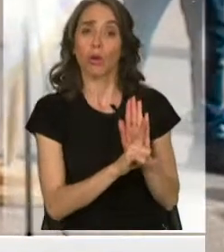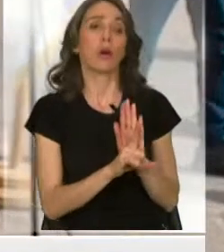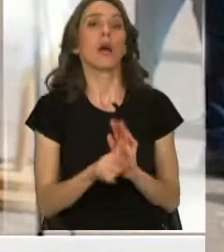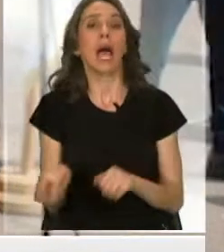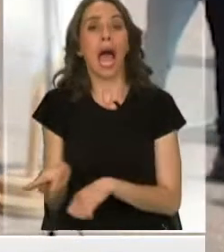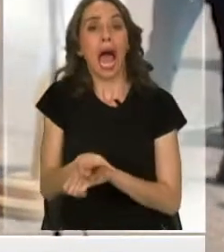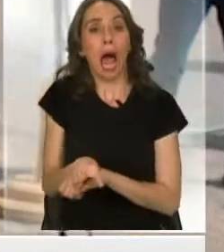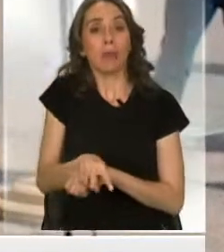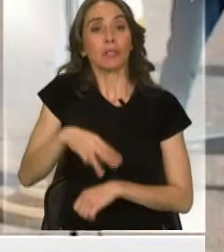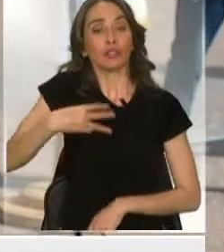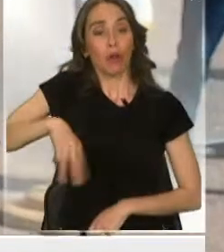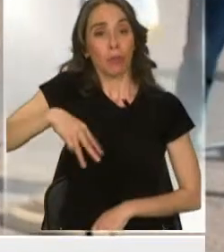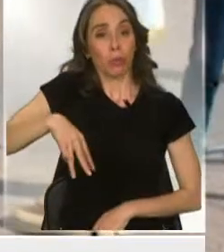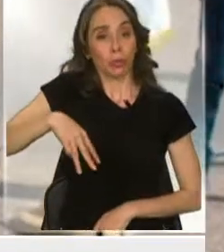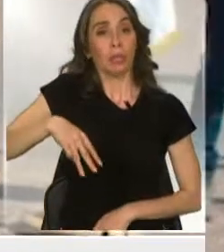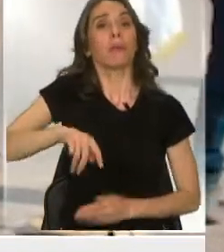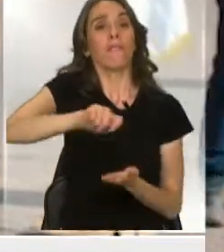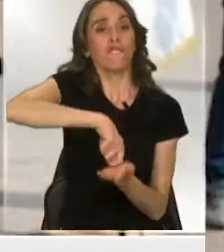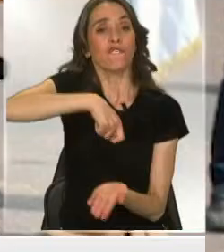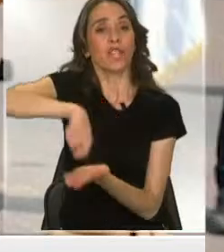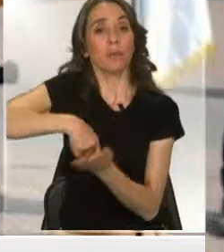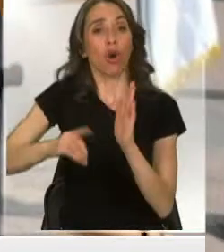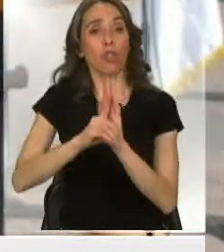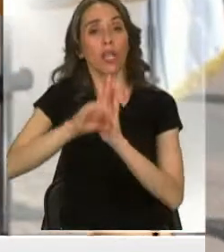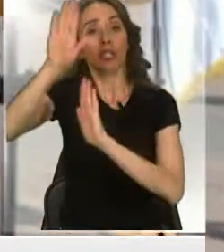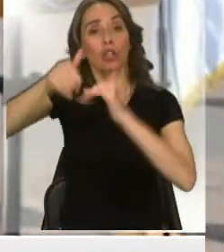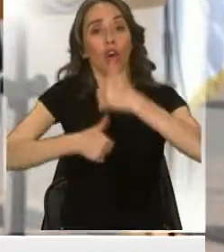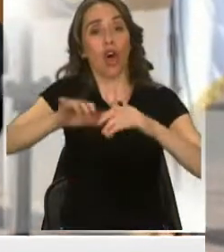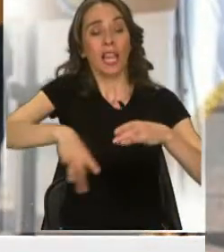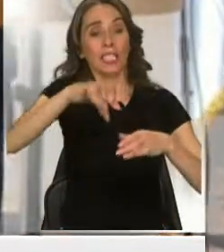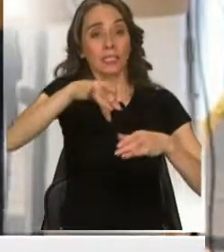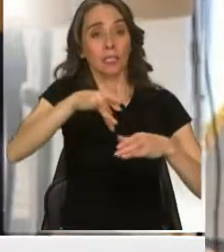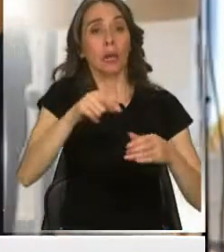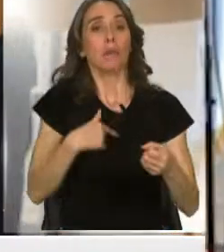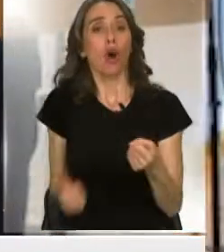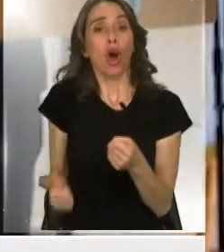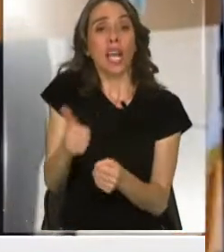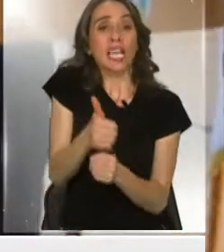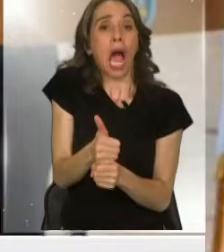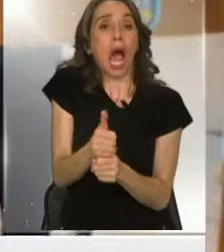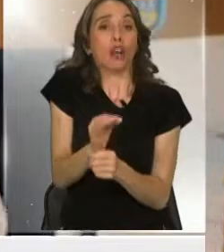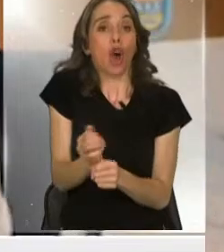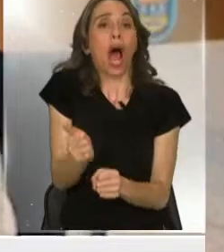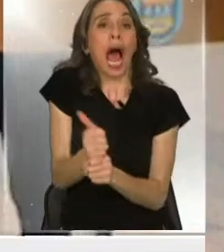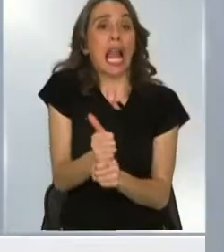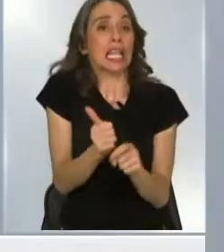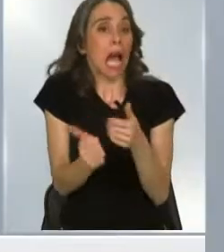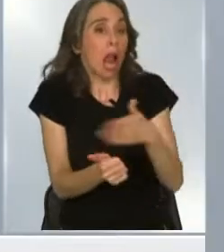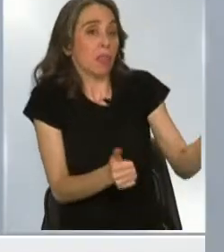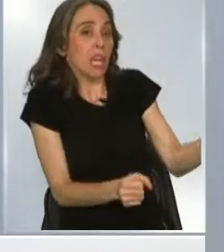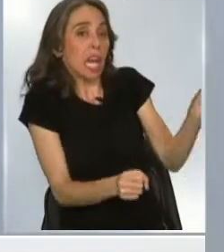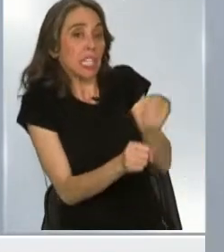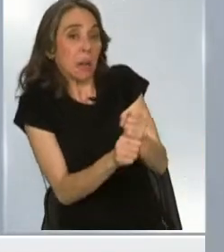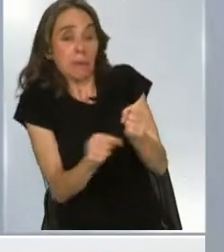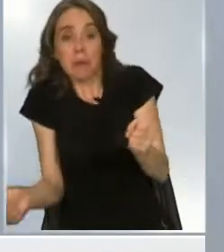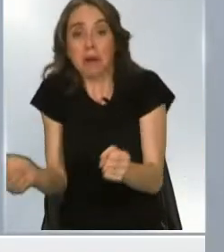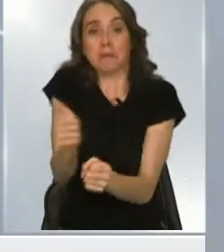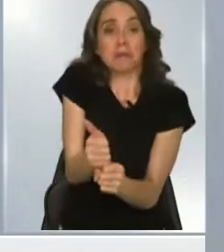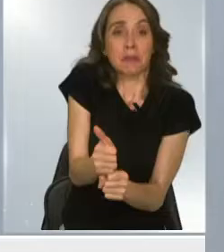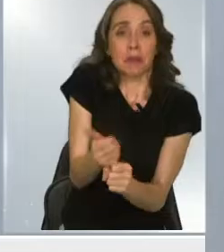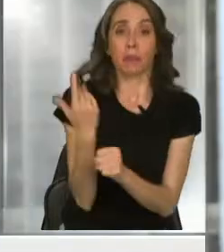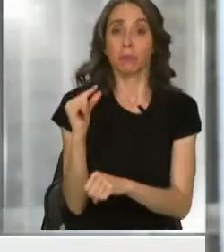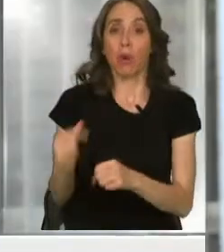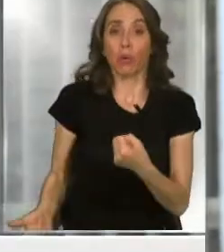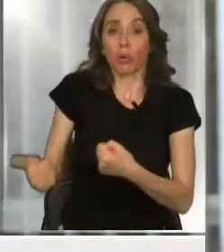administrador municipal firmó los decretos de licitación haciendo uso del cargo de alcalde subrogante hacía unas pocas horas,